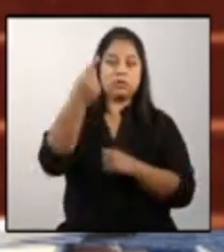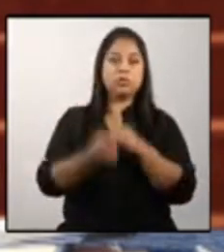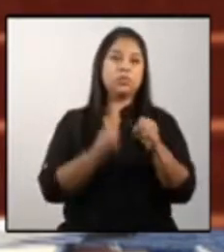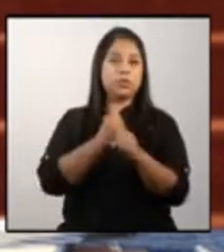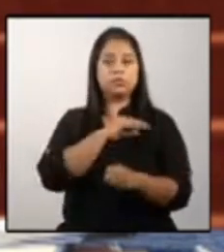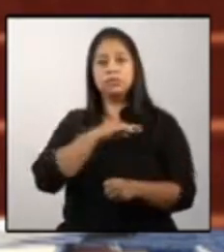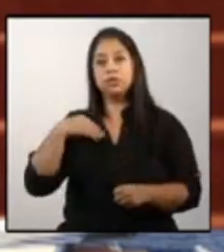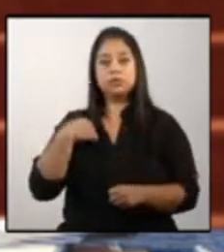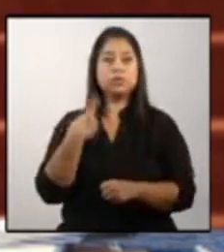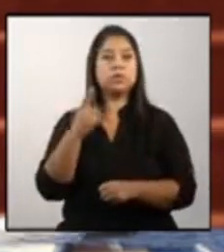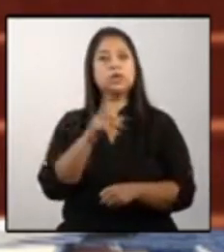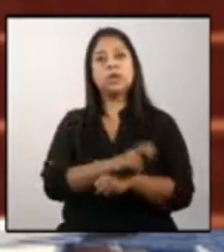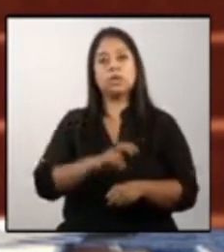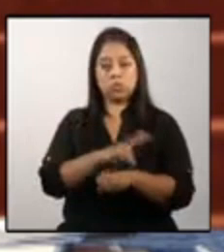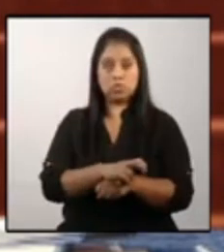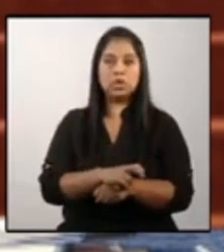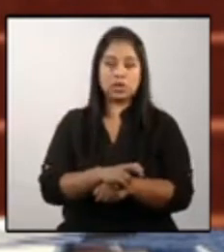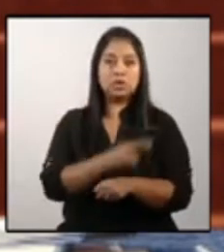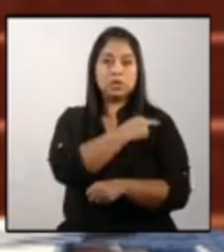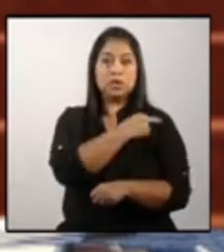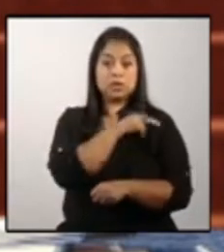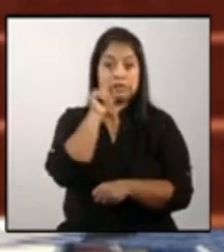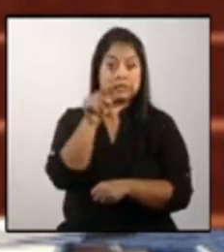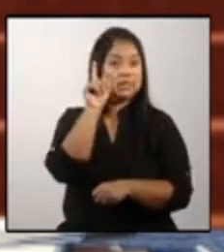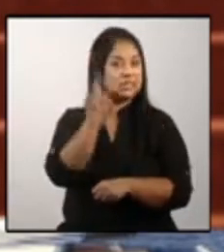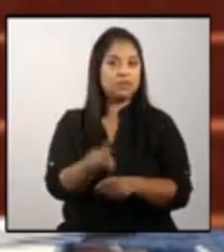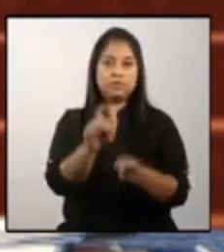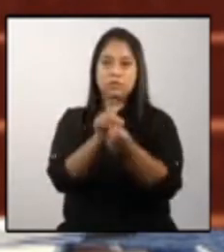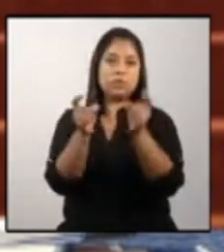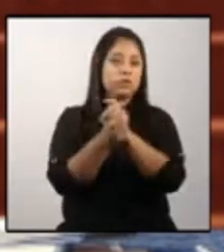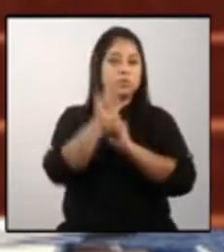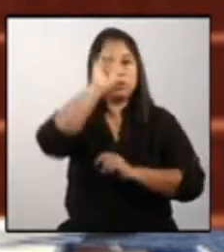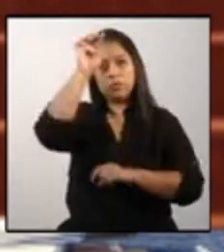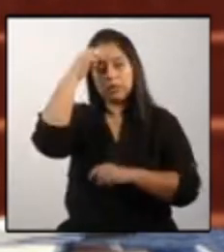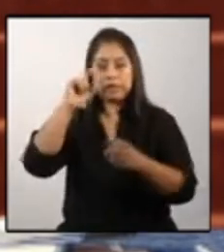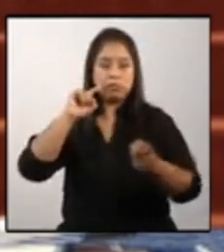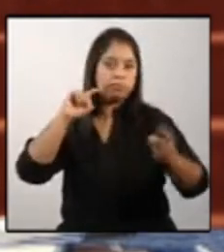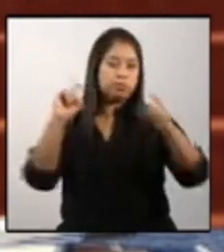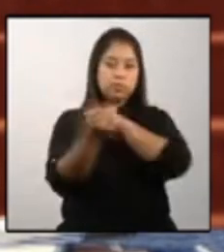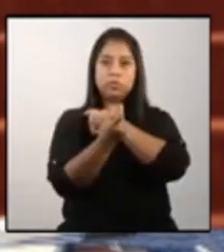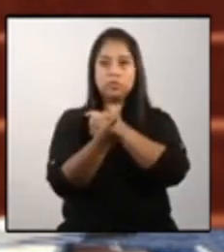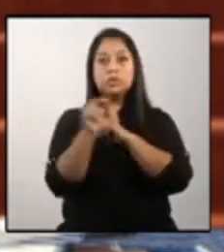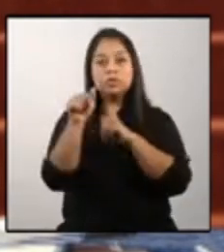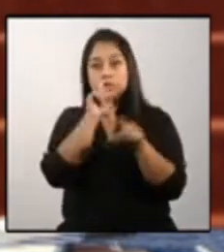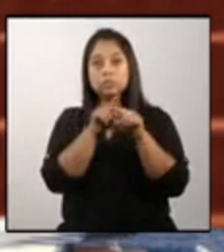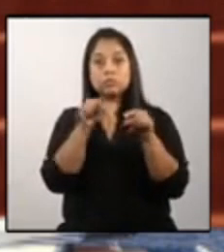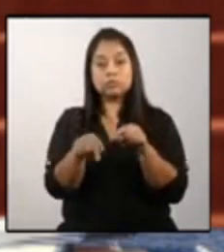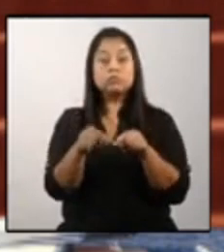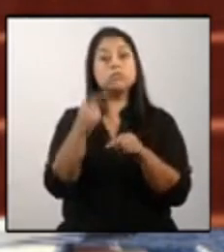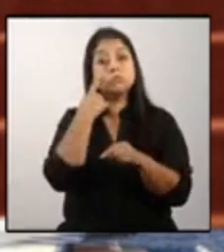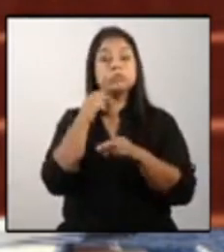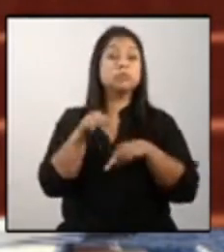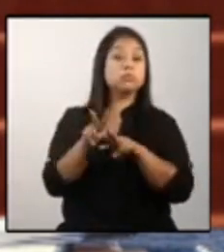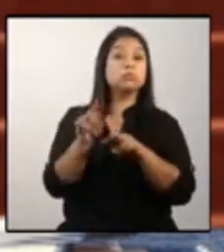el Ministerio de Agricultura en un cambio de política radical que va a tener van a dar como consecuencia